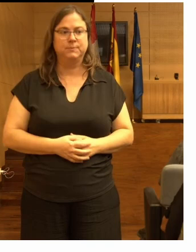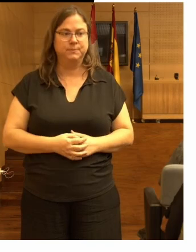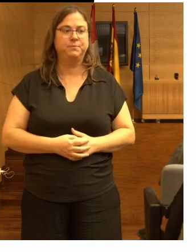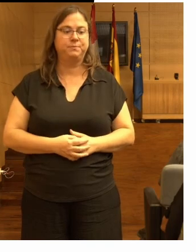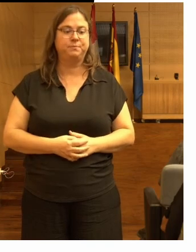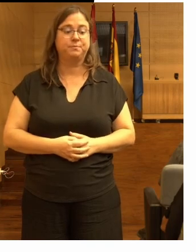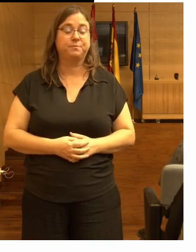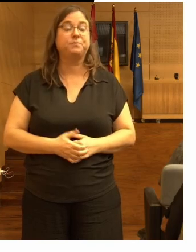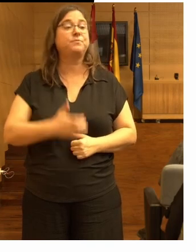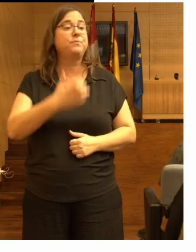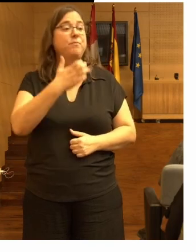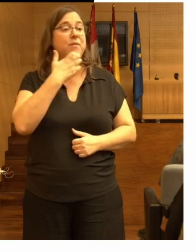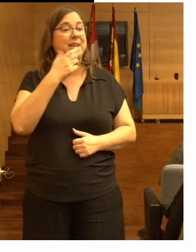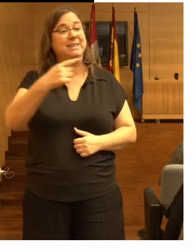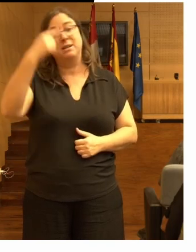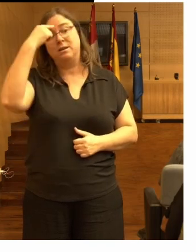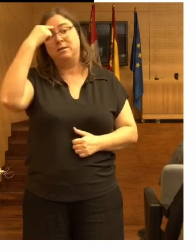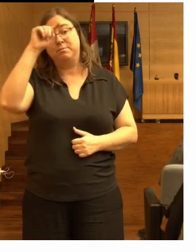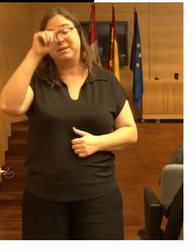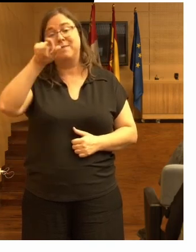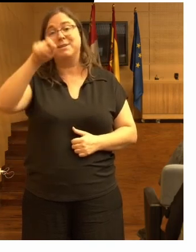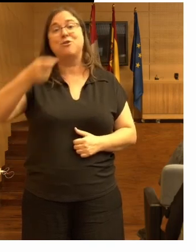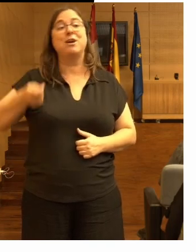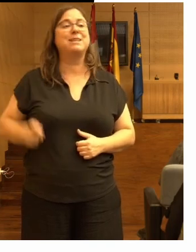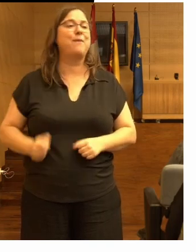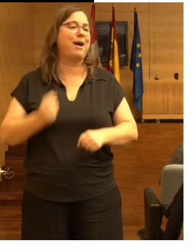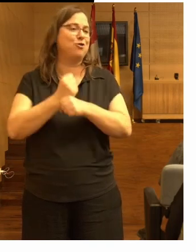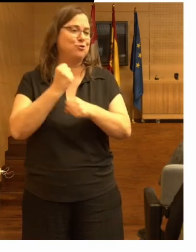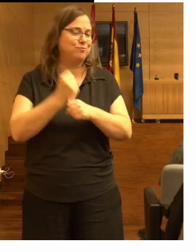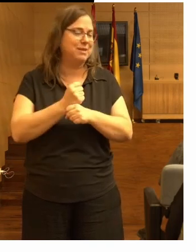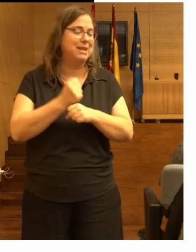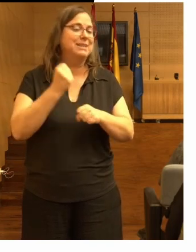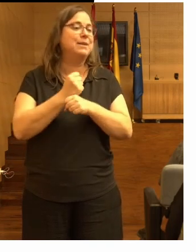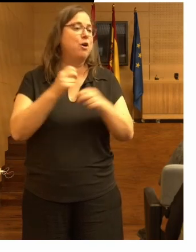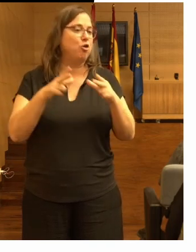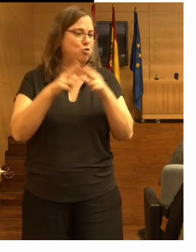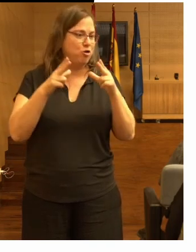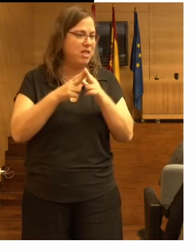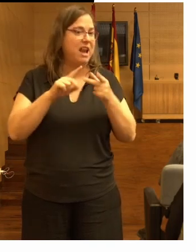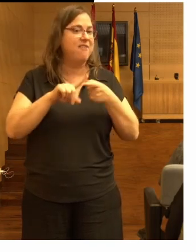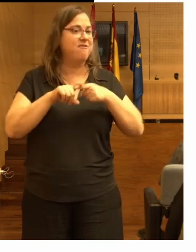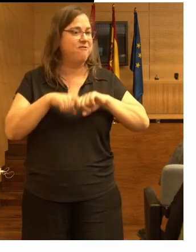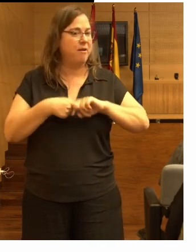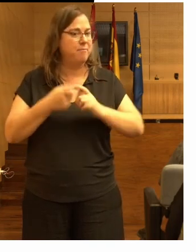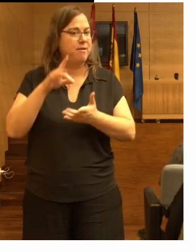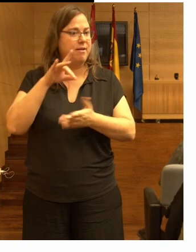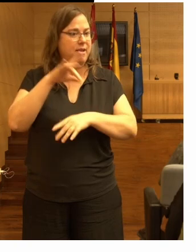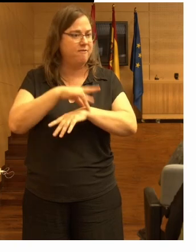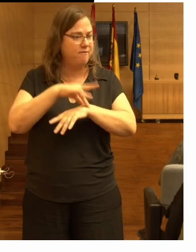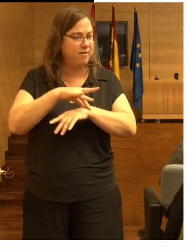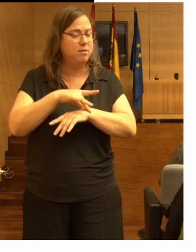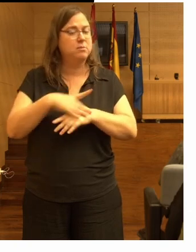si tú sabes que los trabajadores sociales los familiares de los pacientes